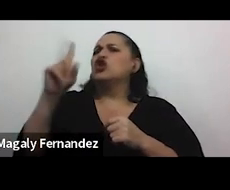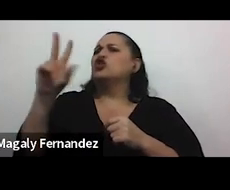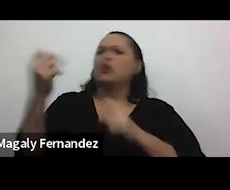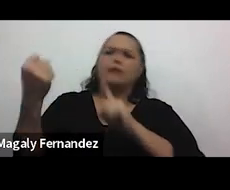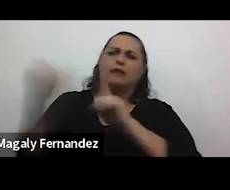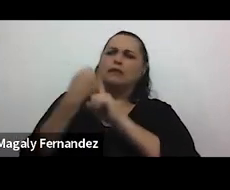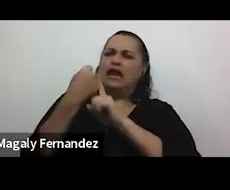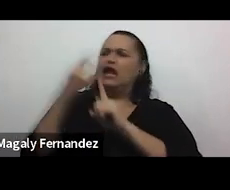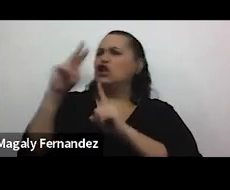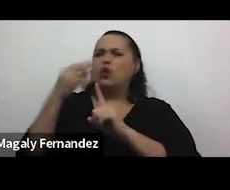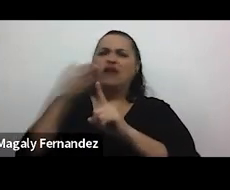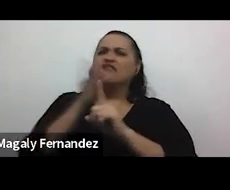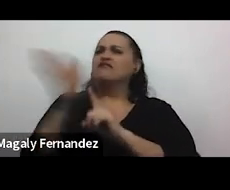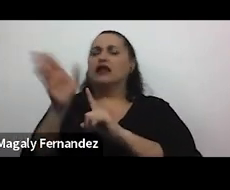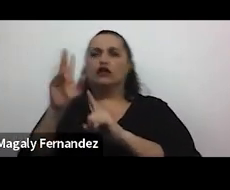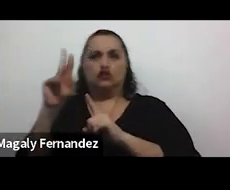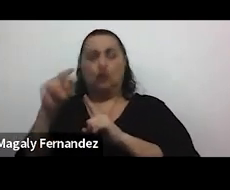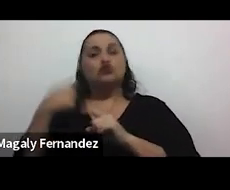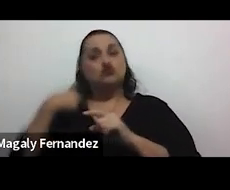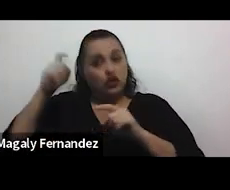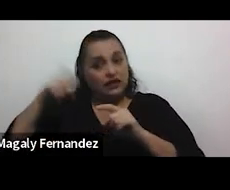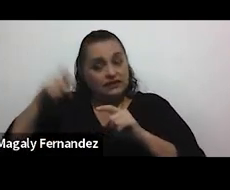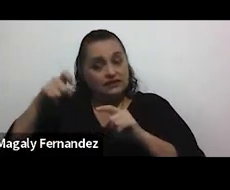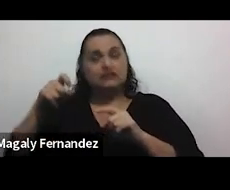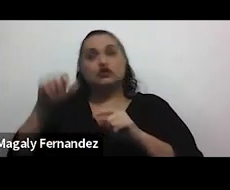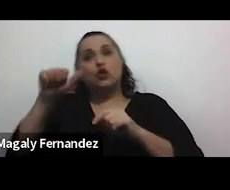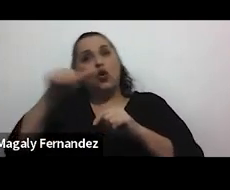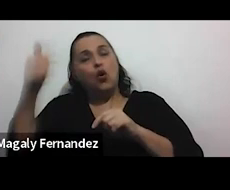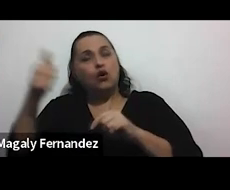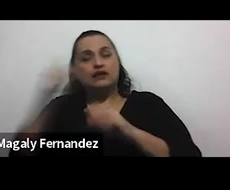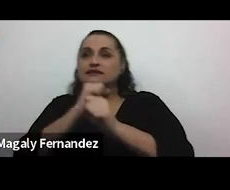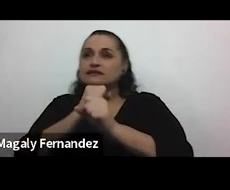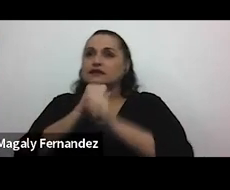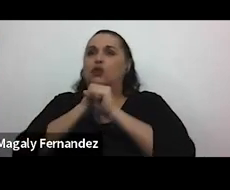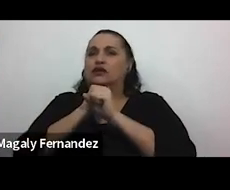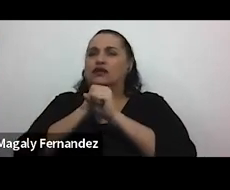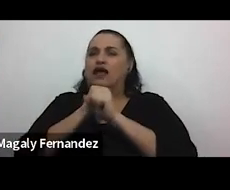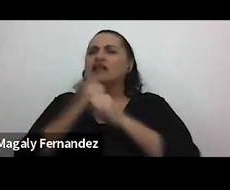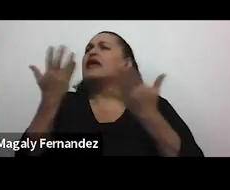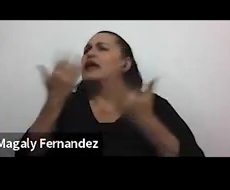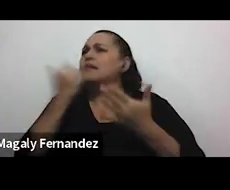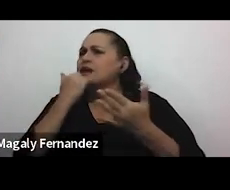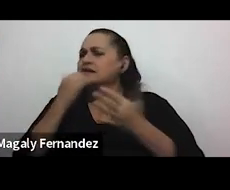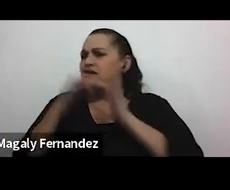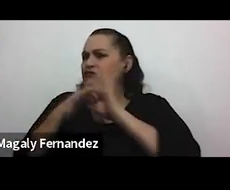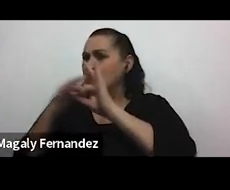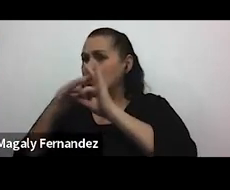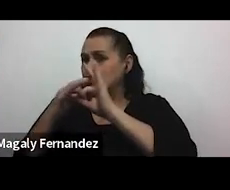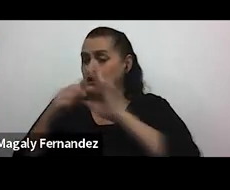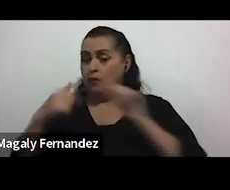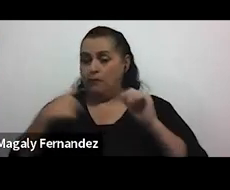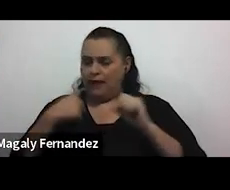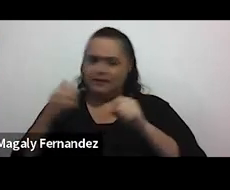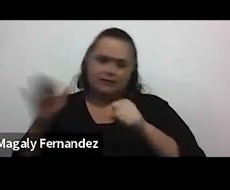sea infiel sino necesito tener otras banderas en cuanto a qué pueda pasar en esa relación para que para mí sea